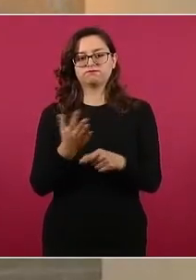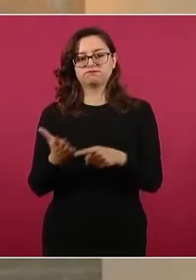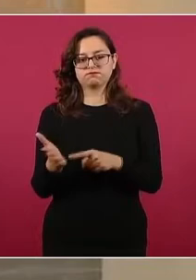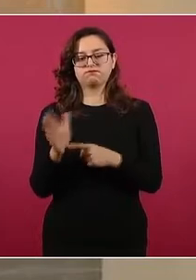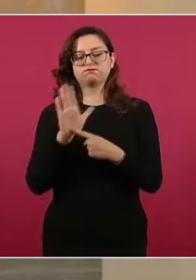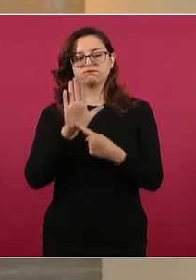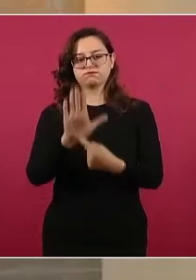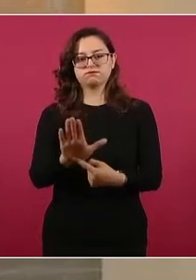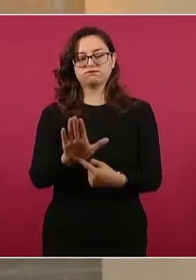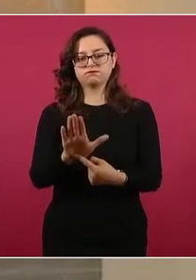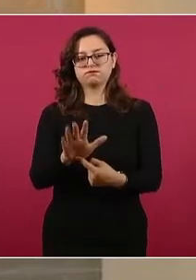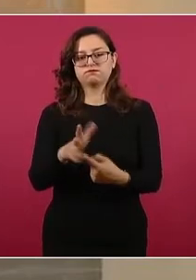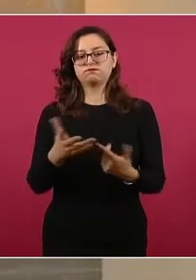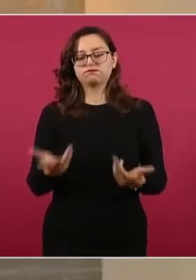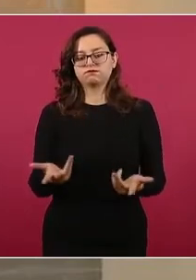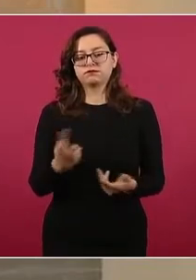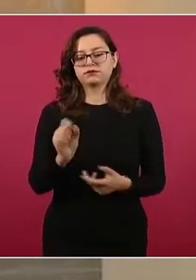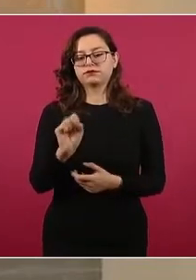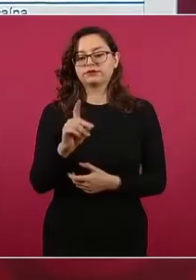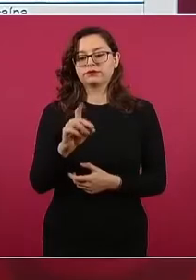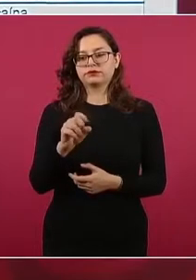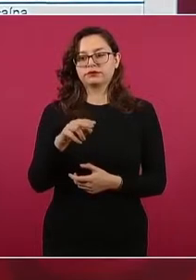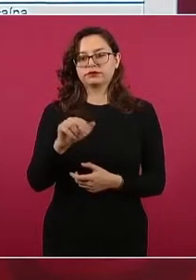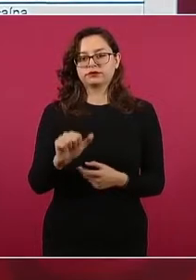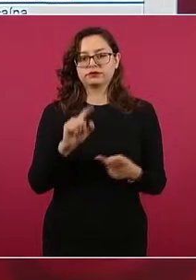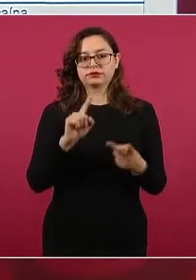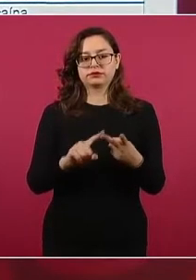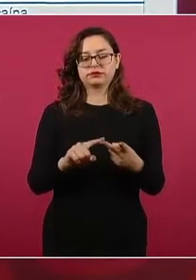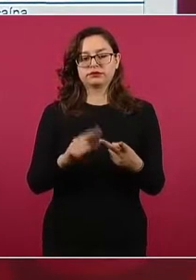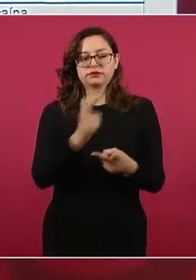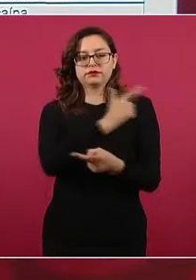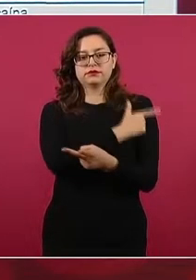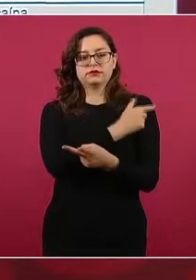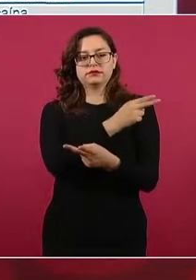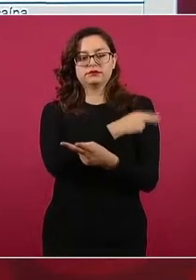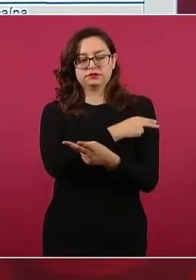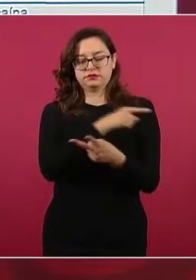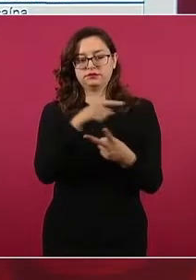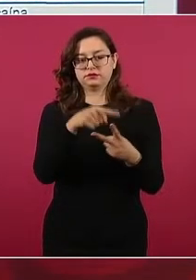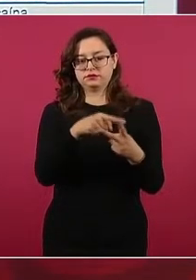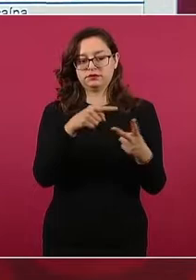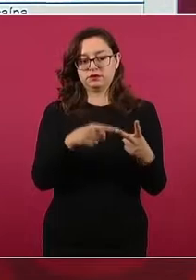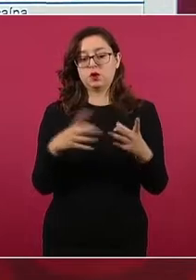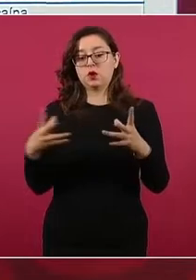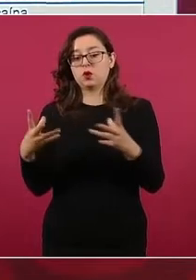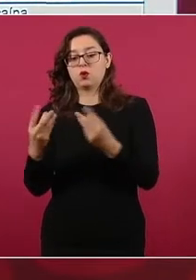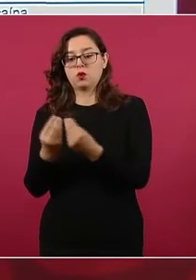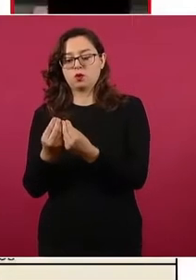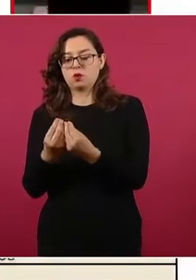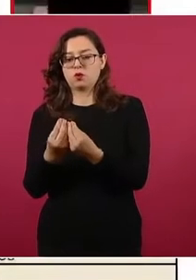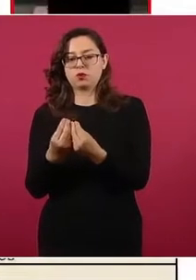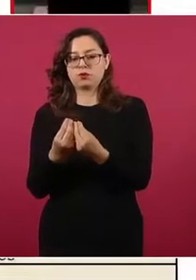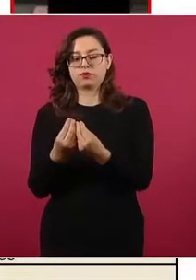cero impunidad, elementos de Serena y Guardia Nacional, en coordinación y colaboración con las fuerzas de seguridad local,